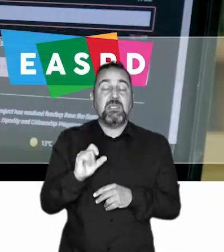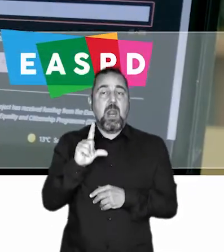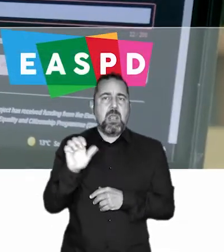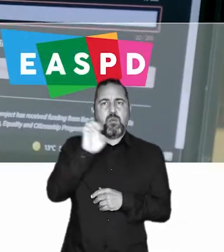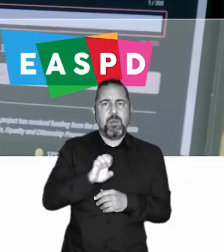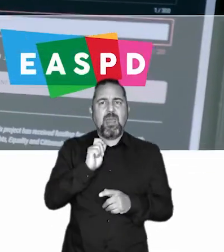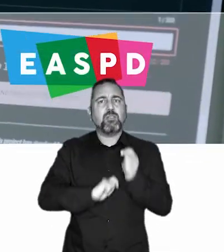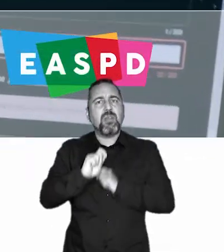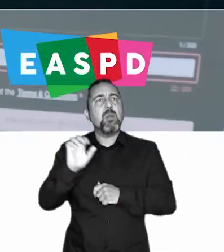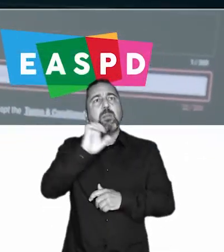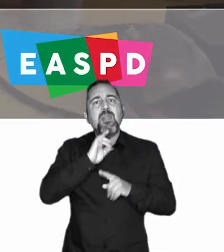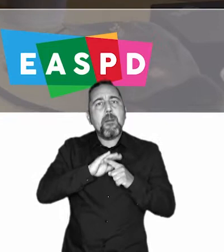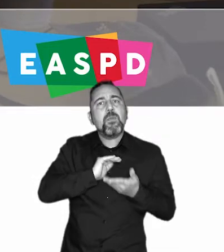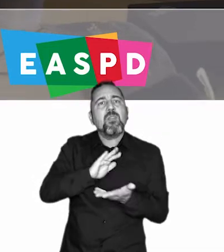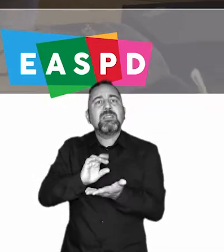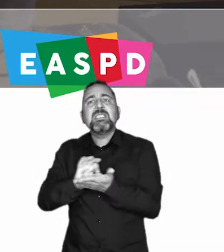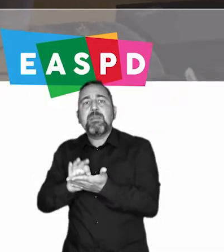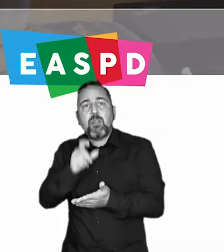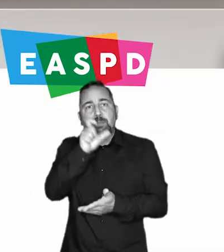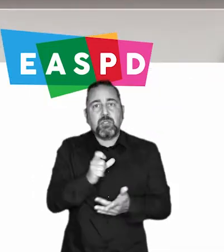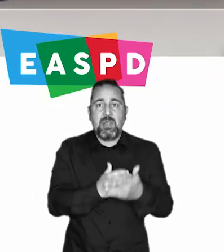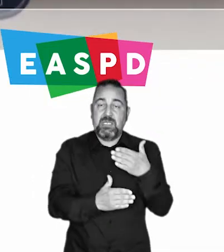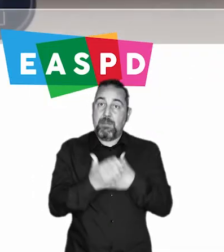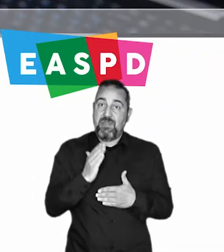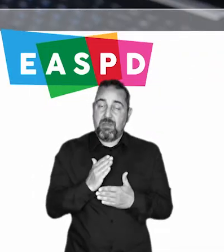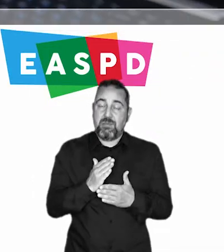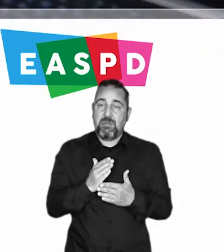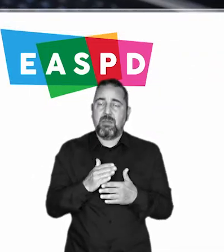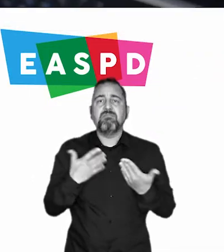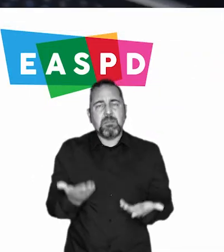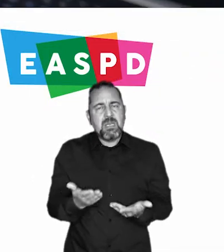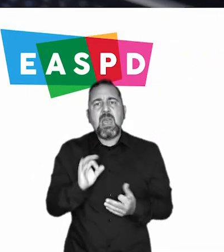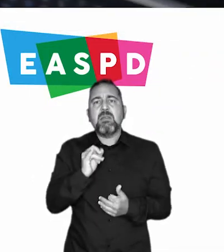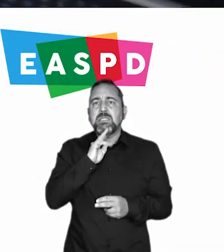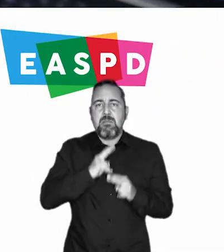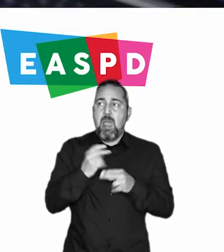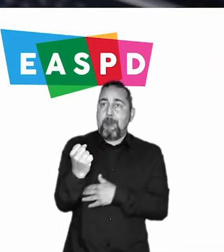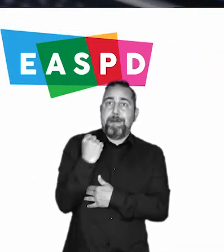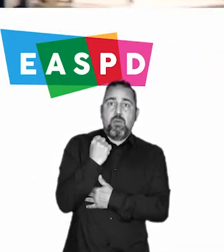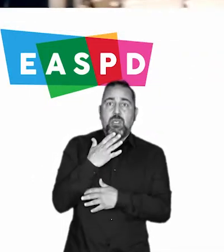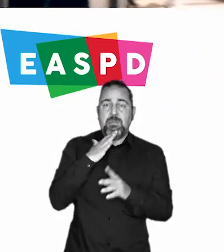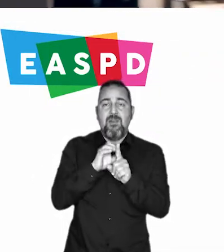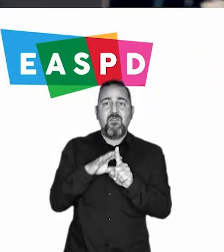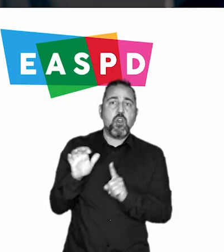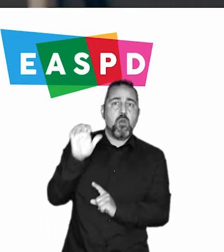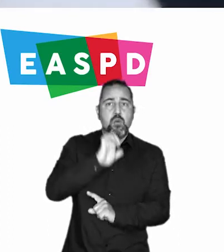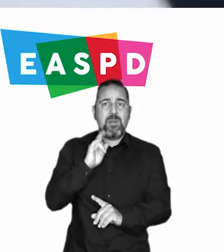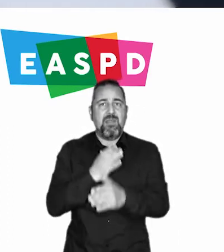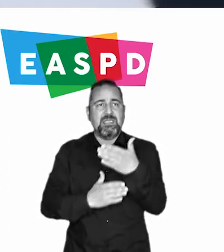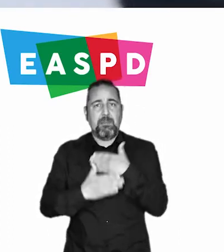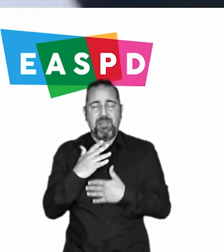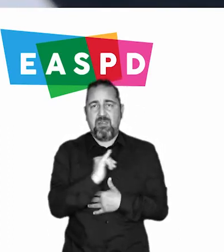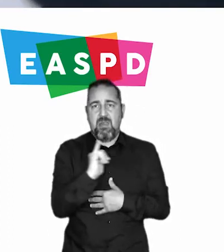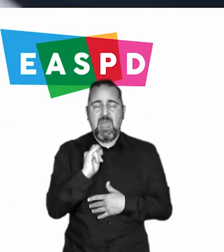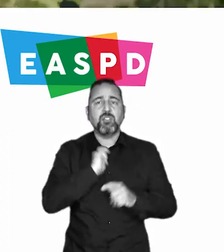Innovación, Digital Europe, la Asociación Europea de Proveedores de Servicios para Personas con Discapacidad. Además, cuenta con